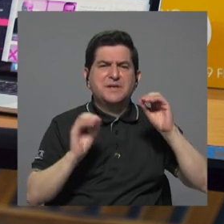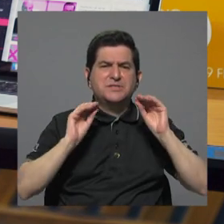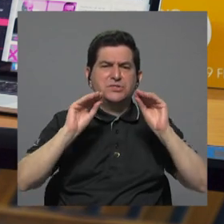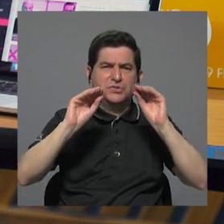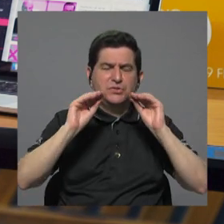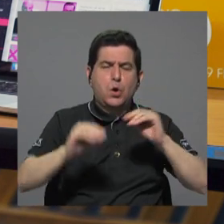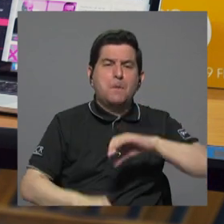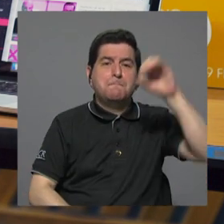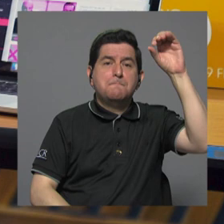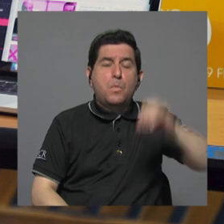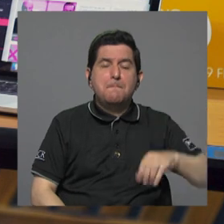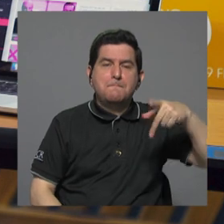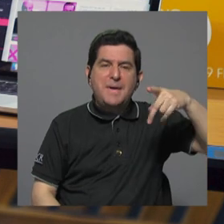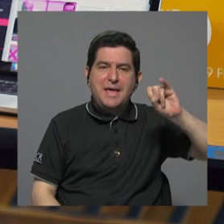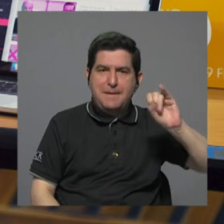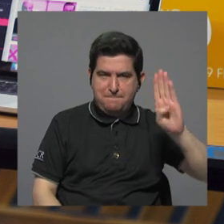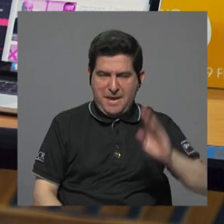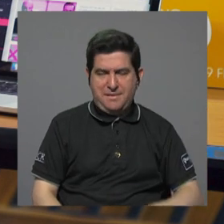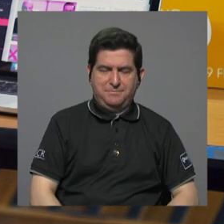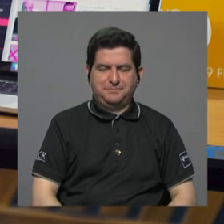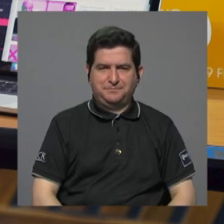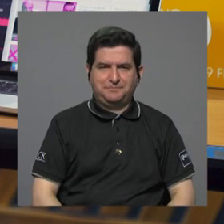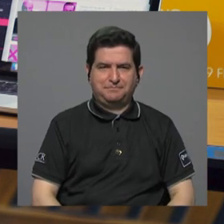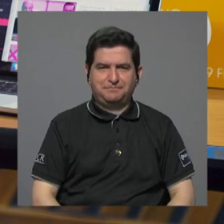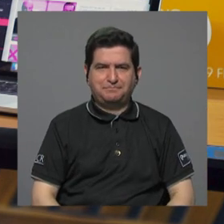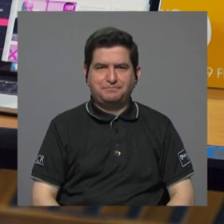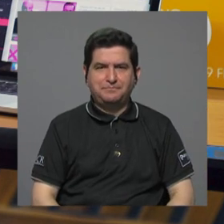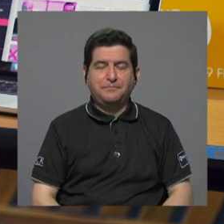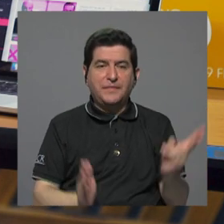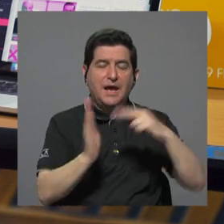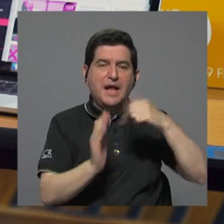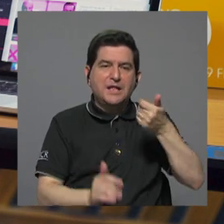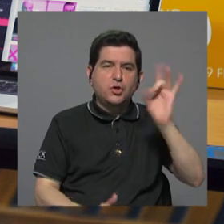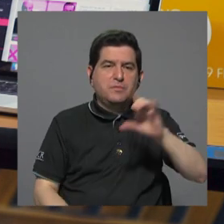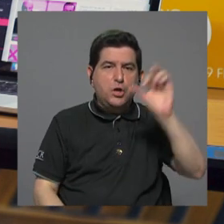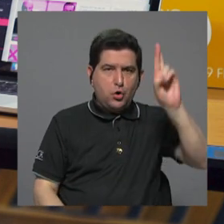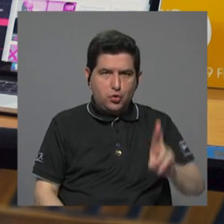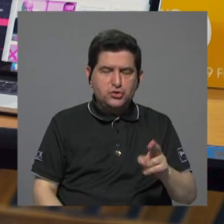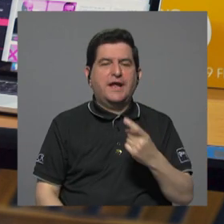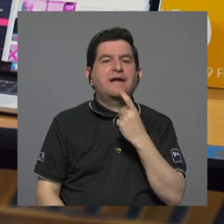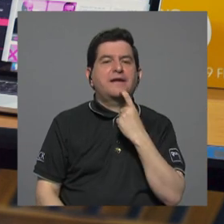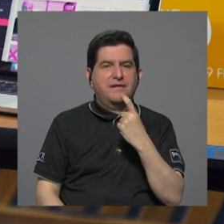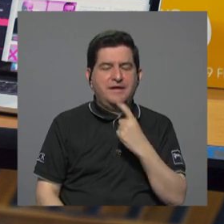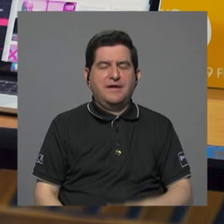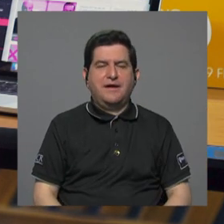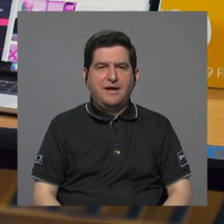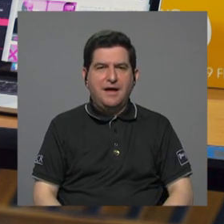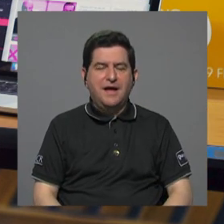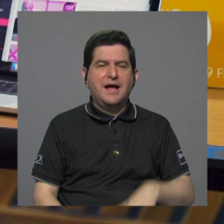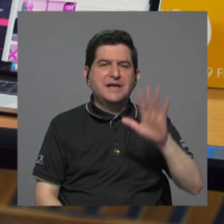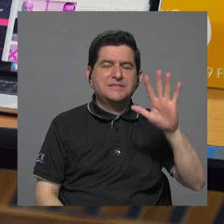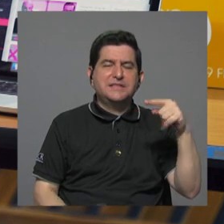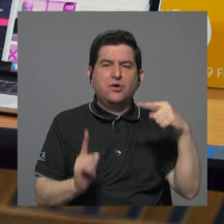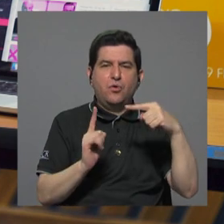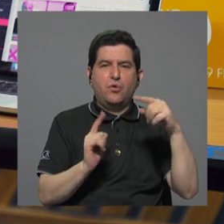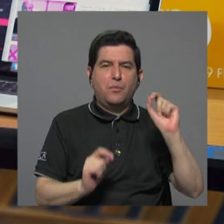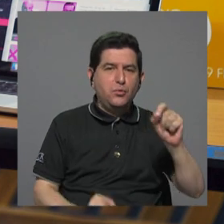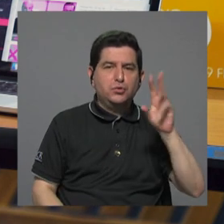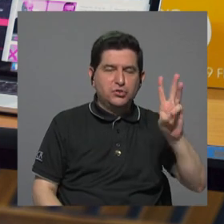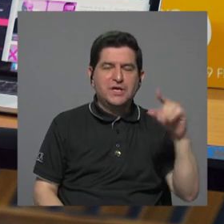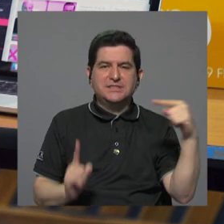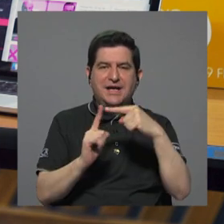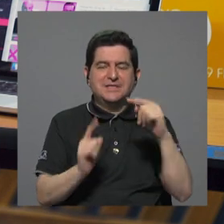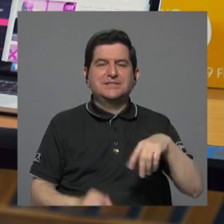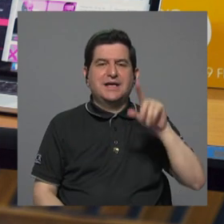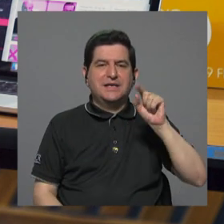como porcentaje del Producto Interno Bruto, el PIB. En el 2018, Costa Rica y Finlandia destinaron entre 5.6 y